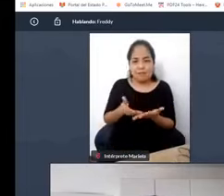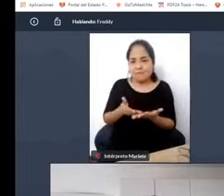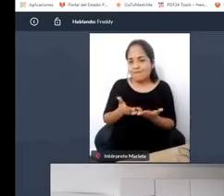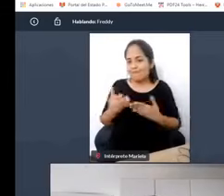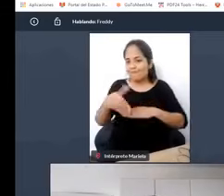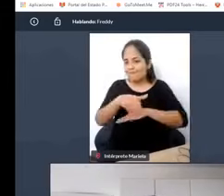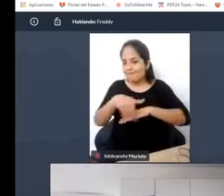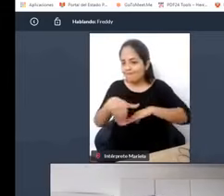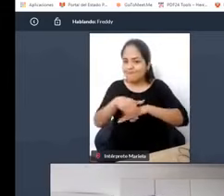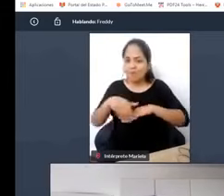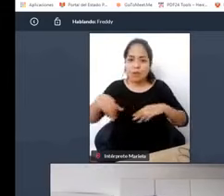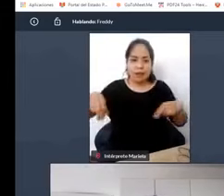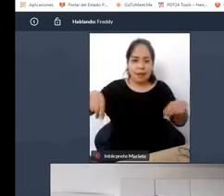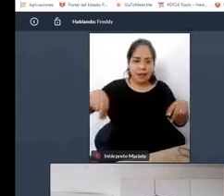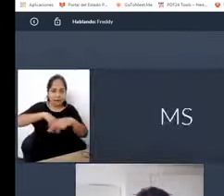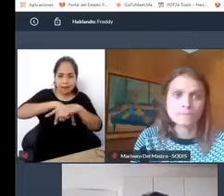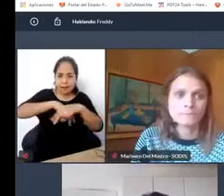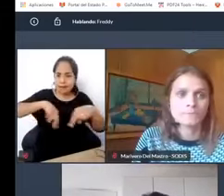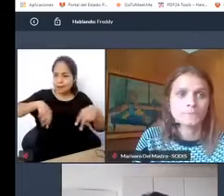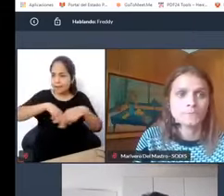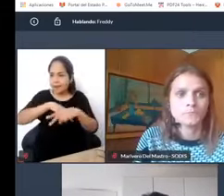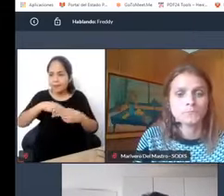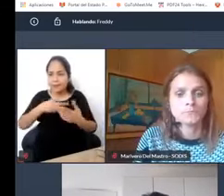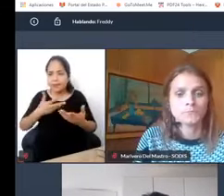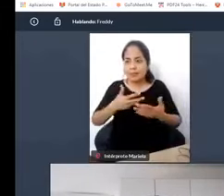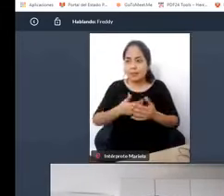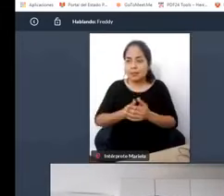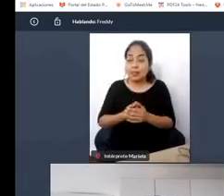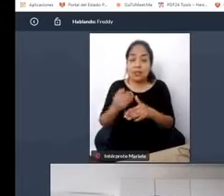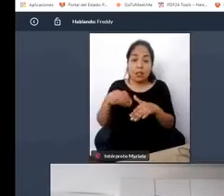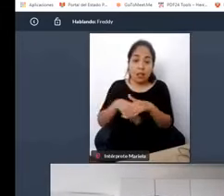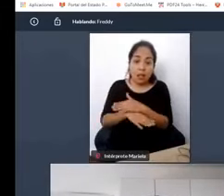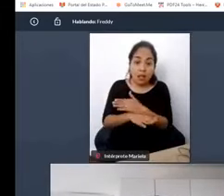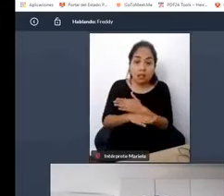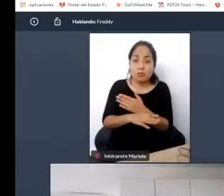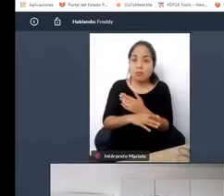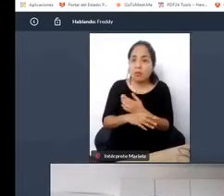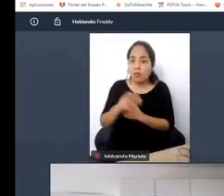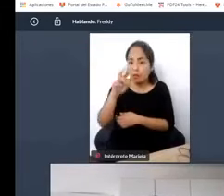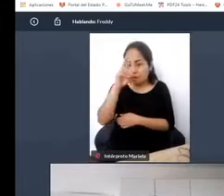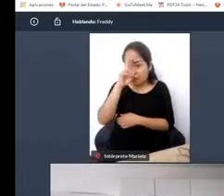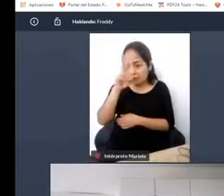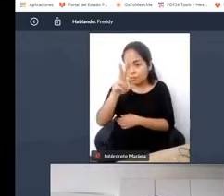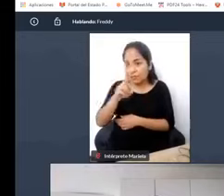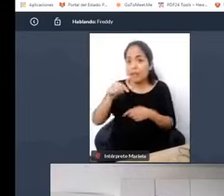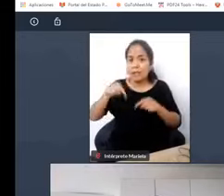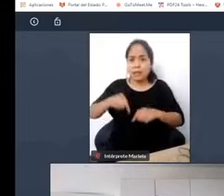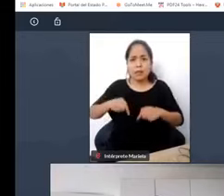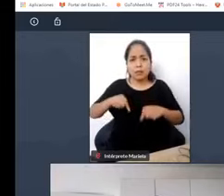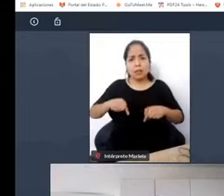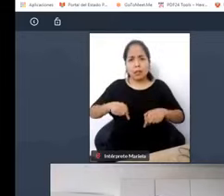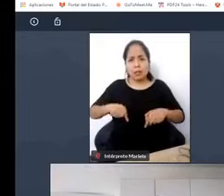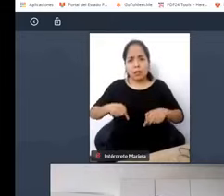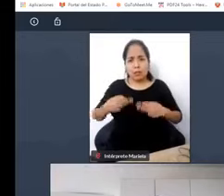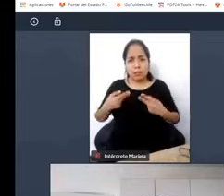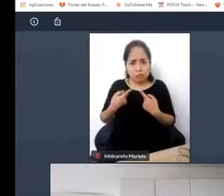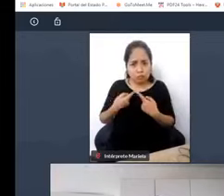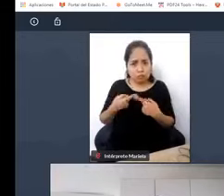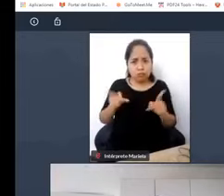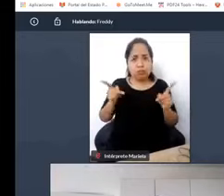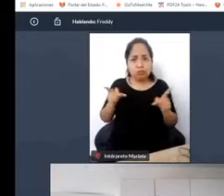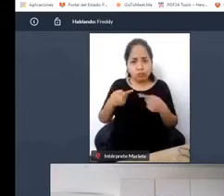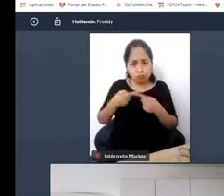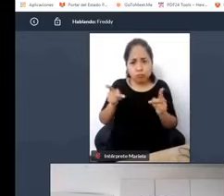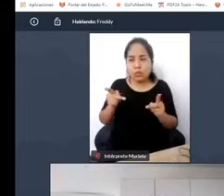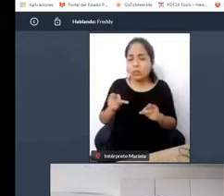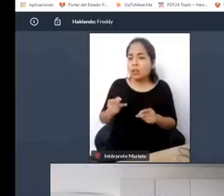tanto en las veredas y ni qué decir de repente en el interior del país. Y justamente este tipo de espacios es para nosotros un poco conocer la experiencia de